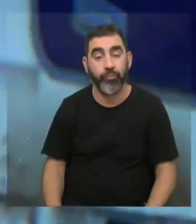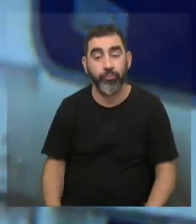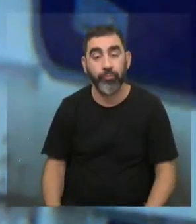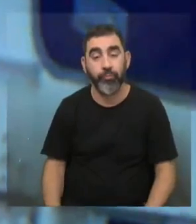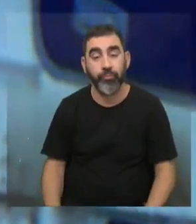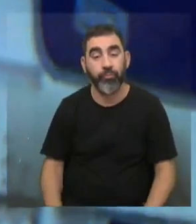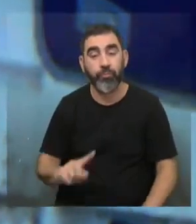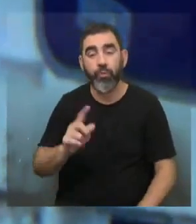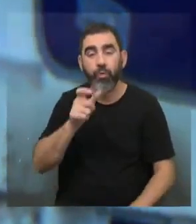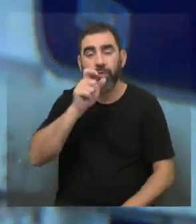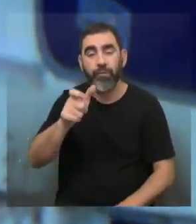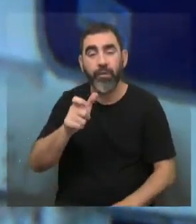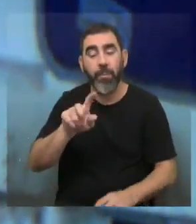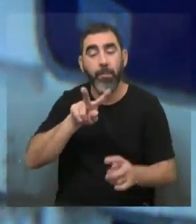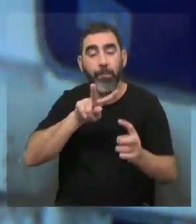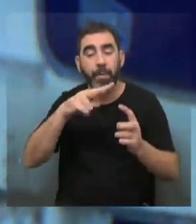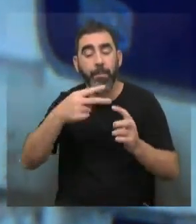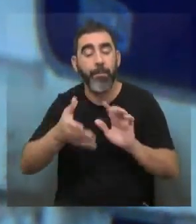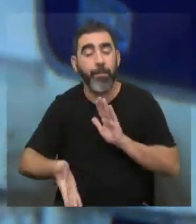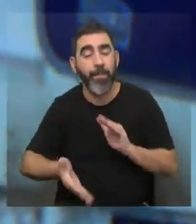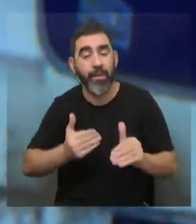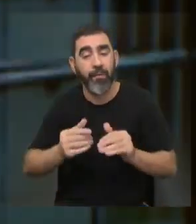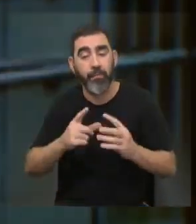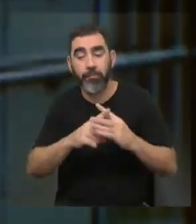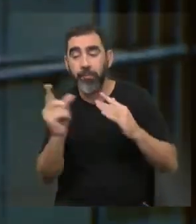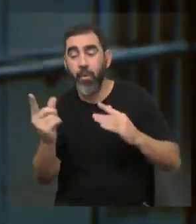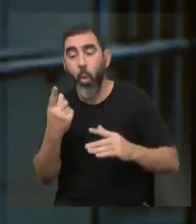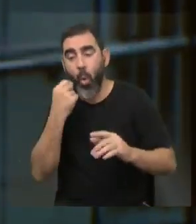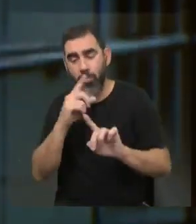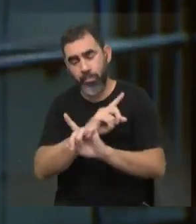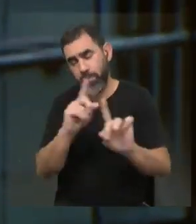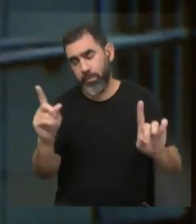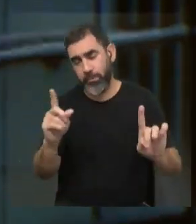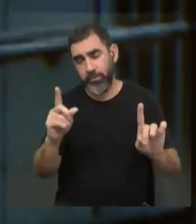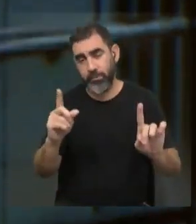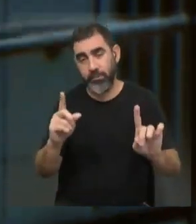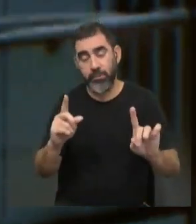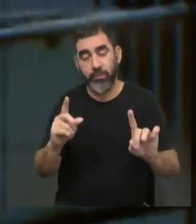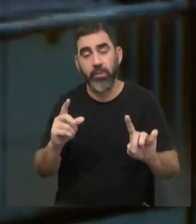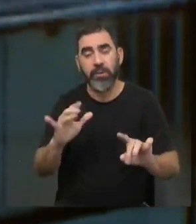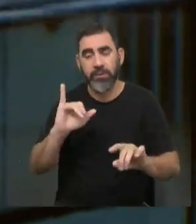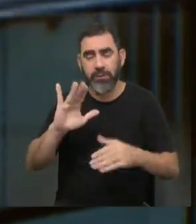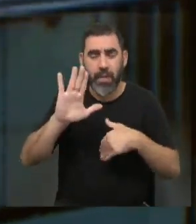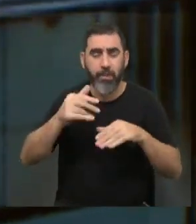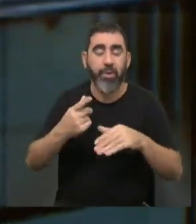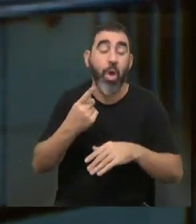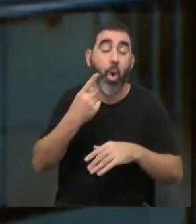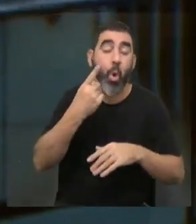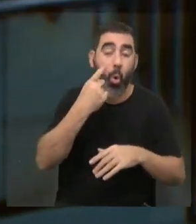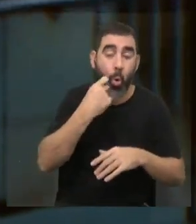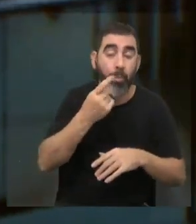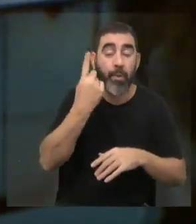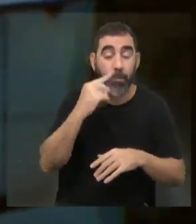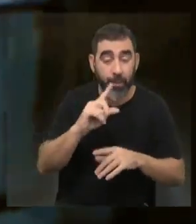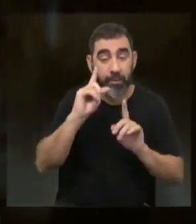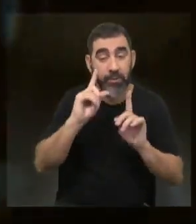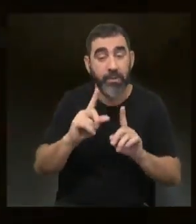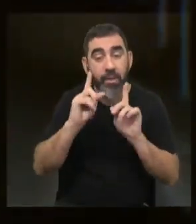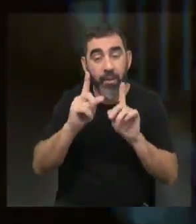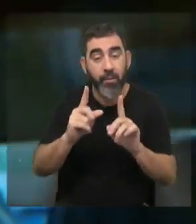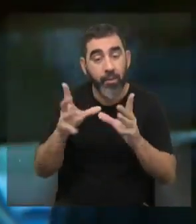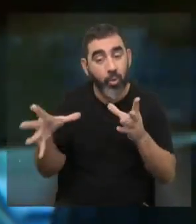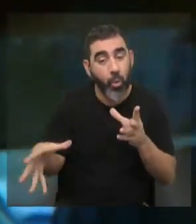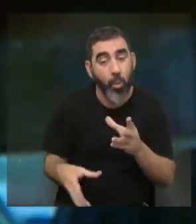que cuando hablamos de perspectiva de género, excluir a los hombres. O es un sector hipermasculinizado, pero en realidad es un sector que debería ser